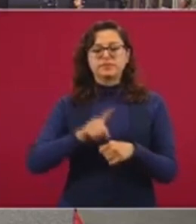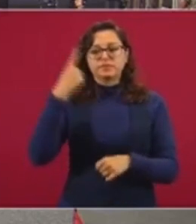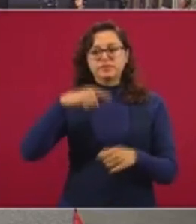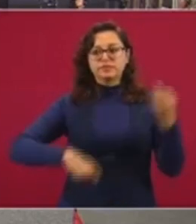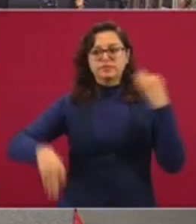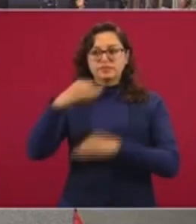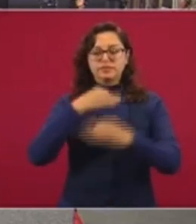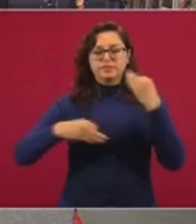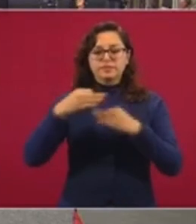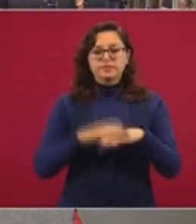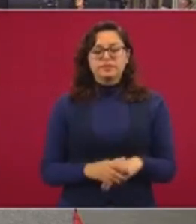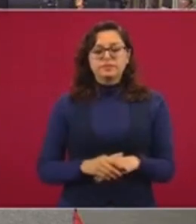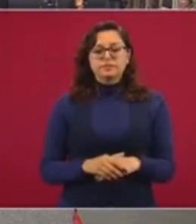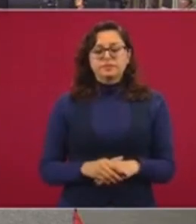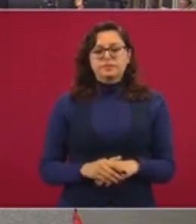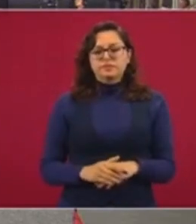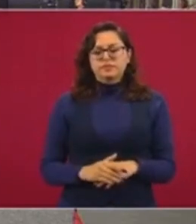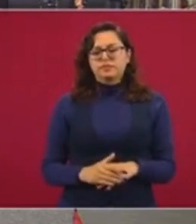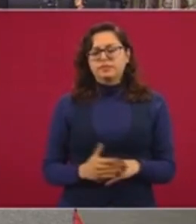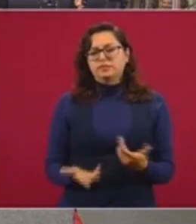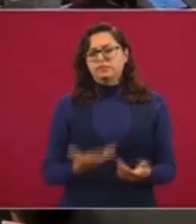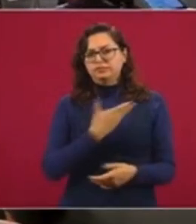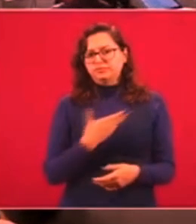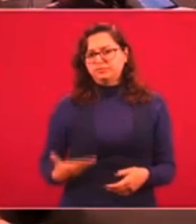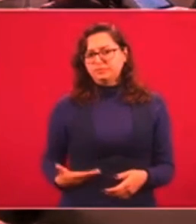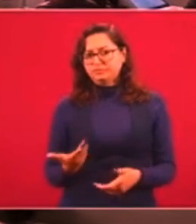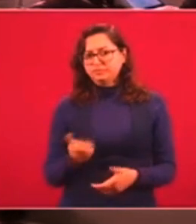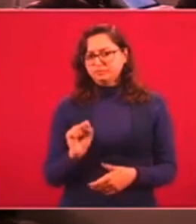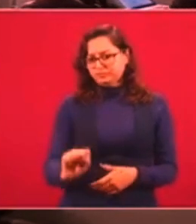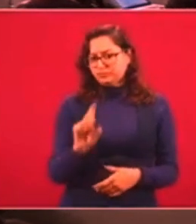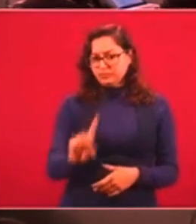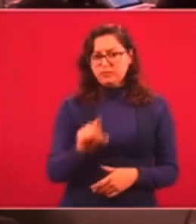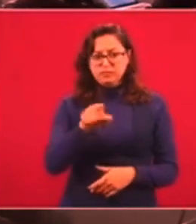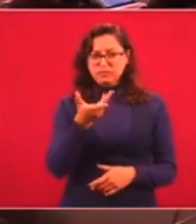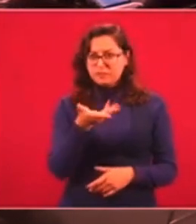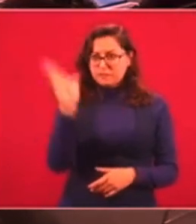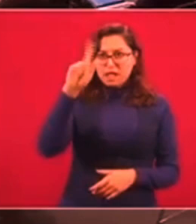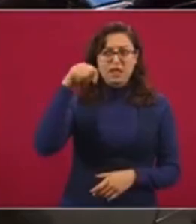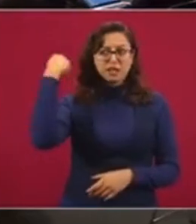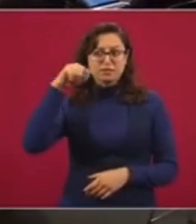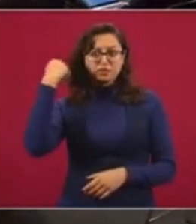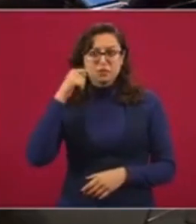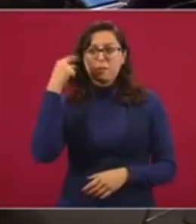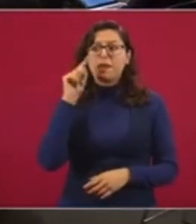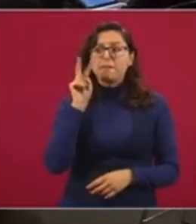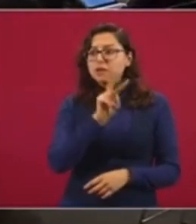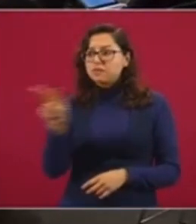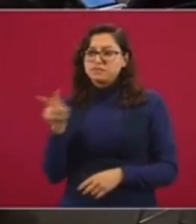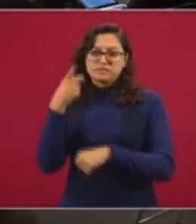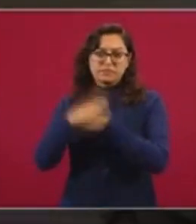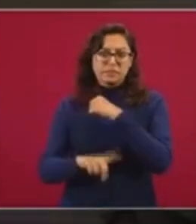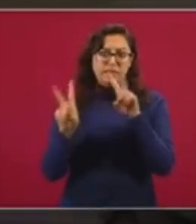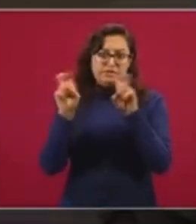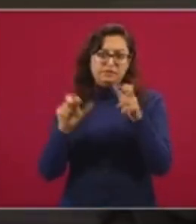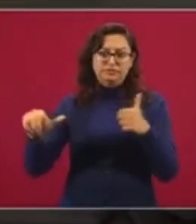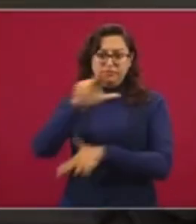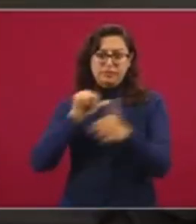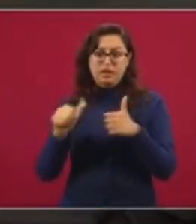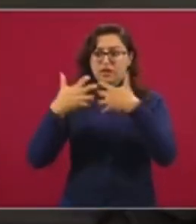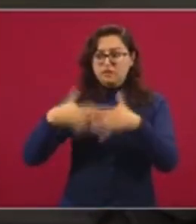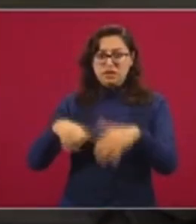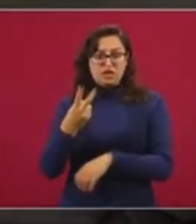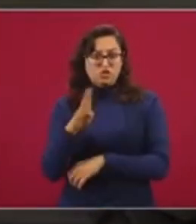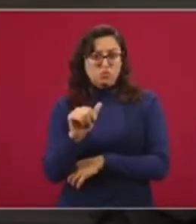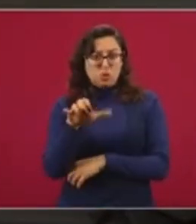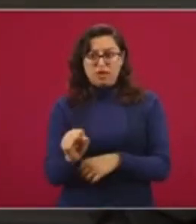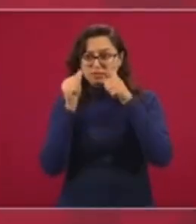Presidente, saber si este fin de semana va a viajar al estado de Tabasco para visitar las zonas afectadas por el huracán y de paso visitar la refinería de Dos Bocas. Sí,